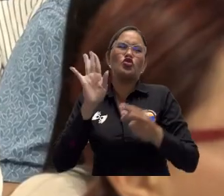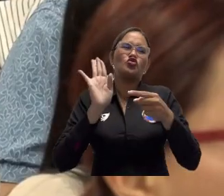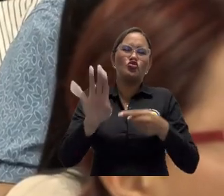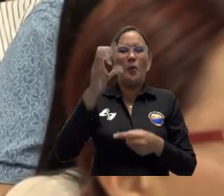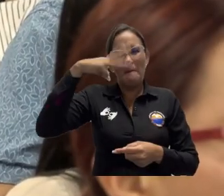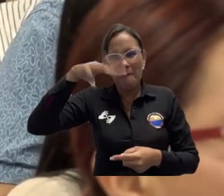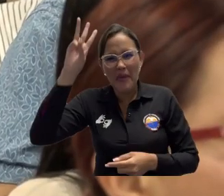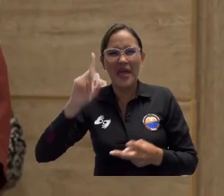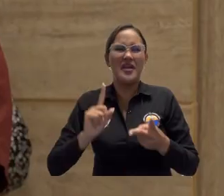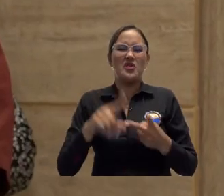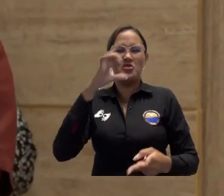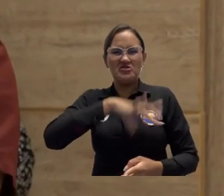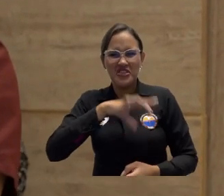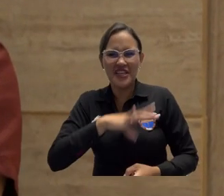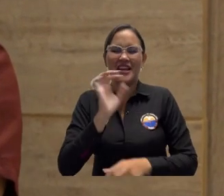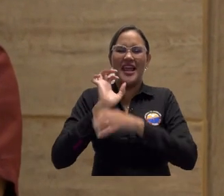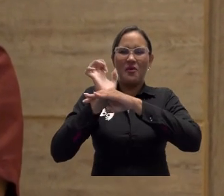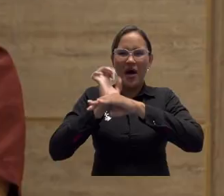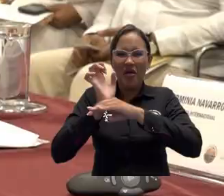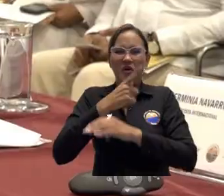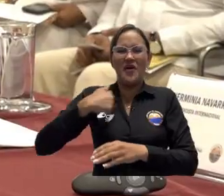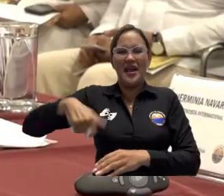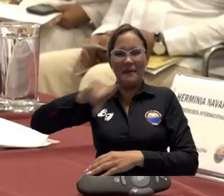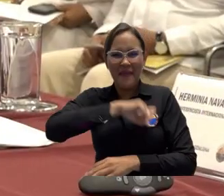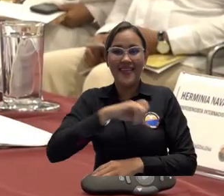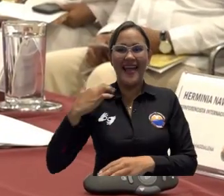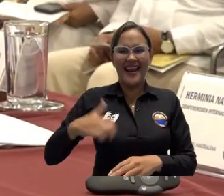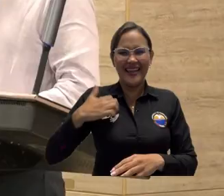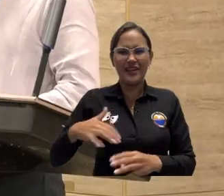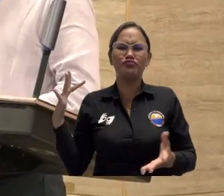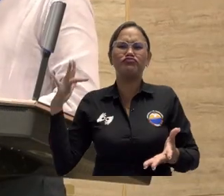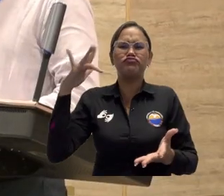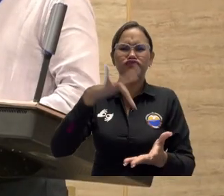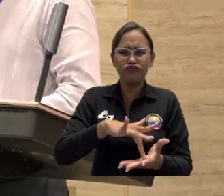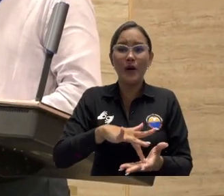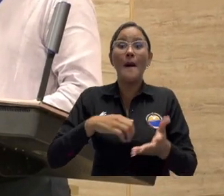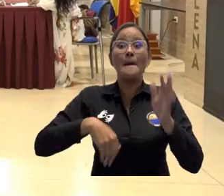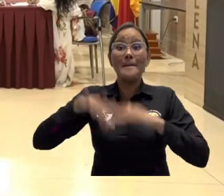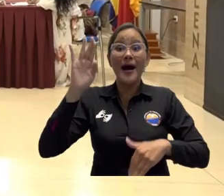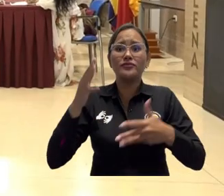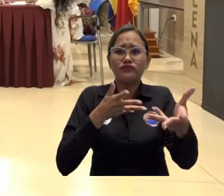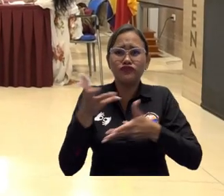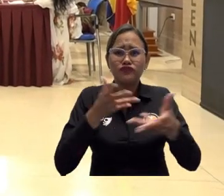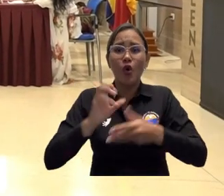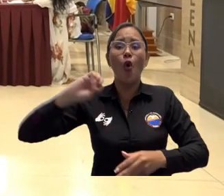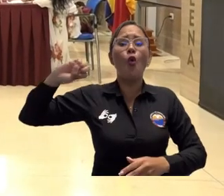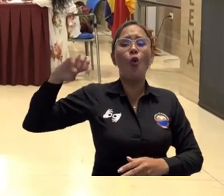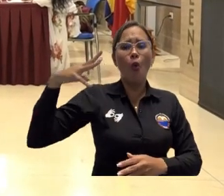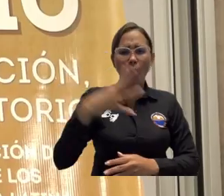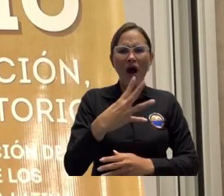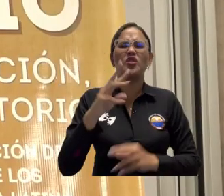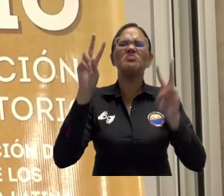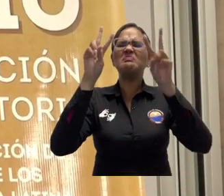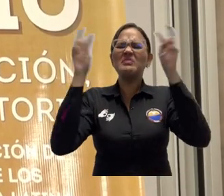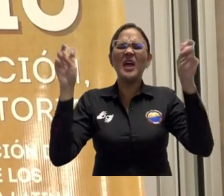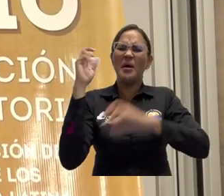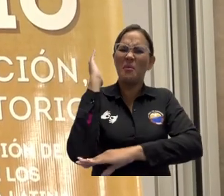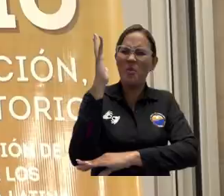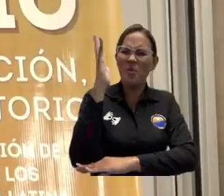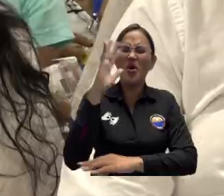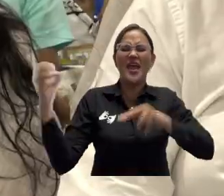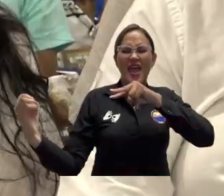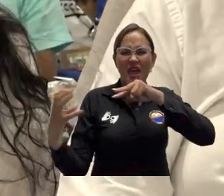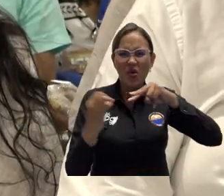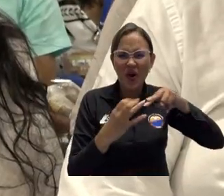Salvador, México, Chile, España, Ecuador, Brasil y Argentina, dan cuenta de la masiva asistencia al Cuarto Coloquio Internacional en